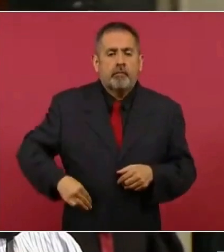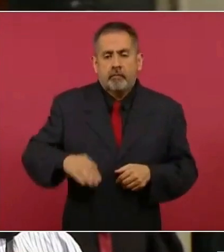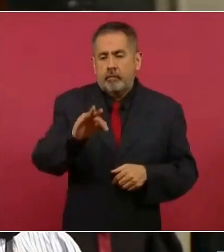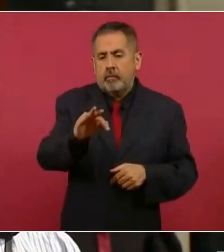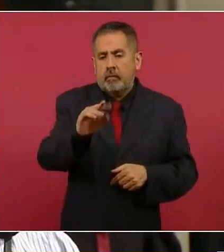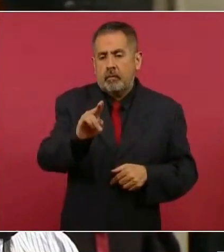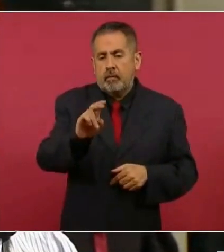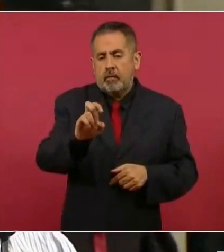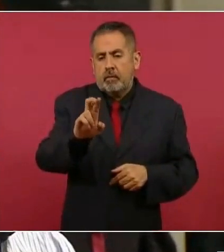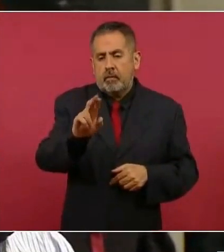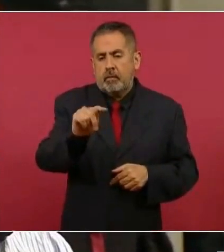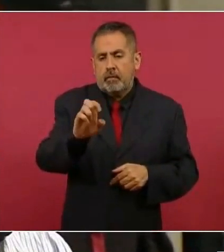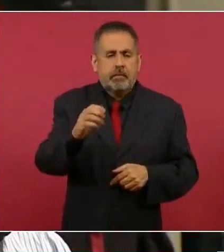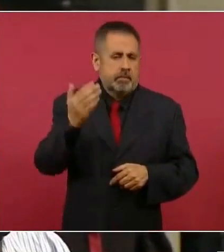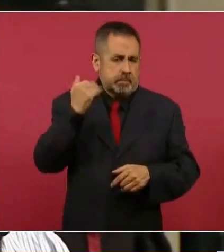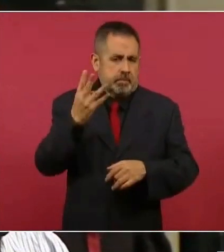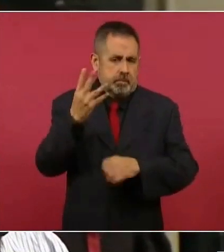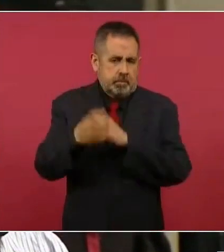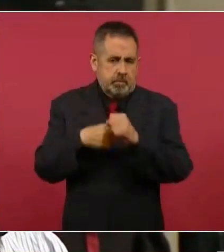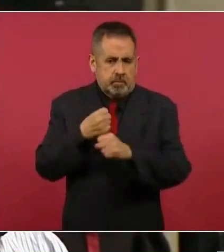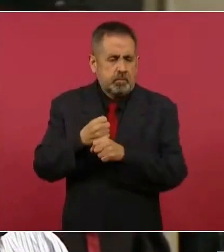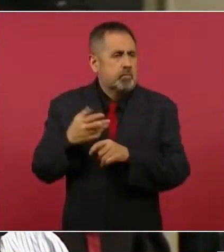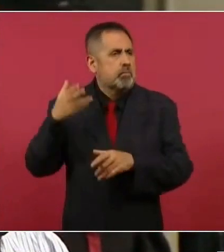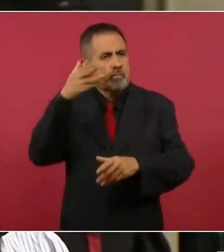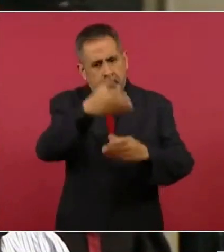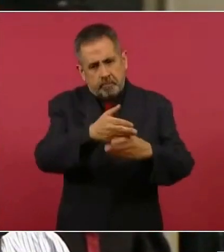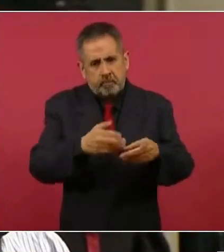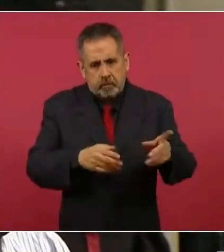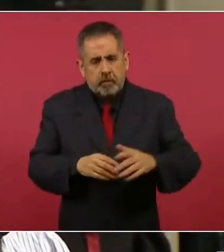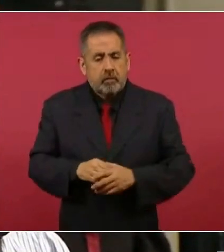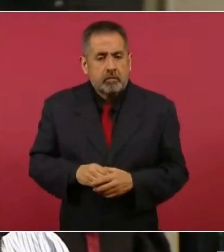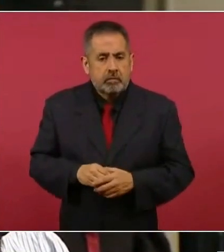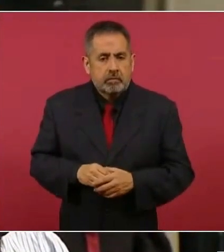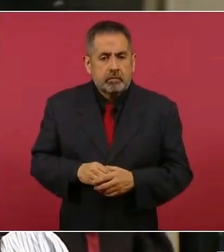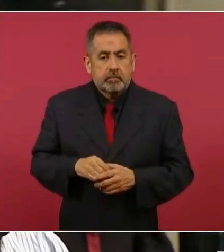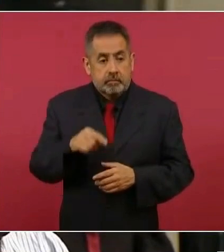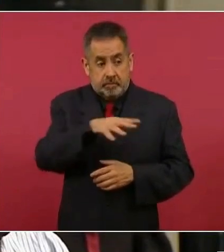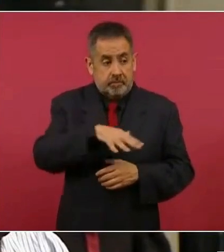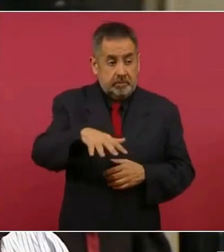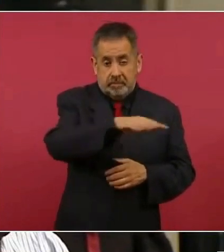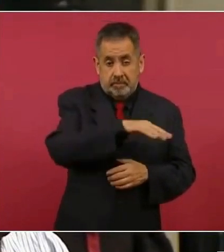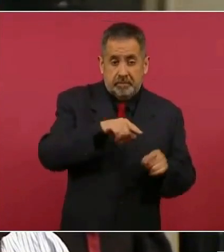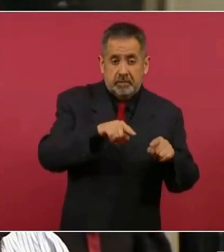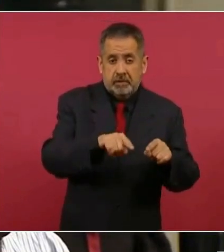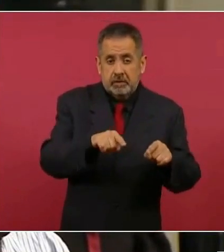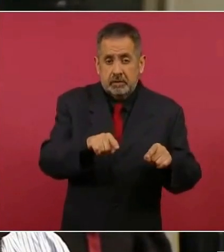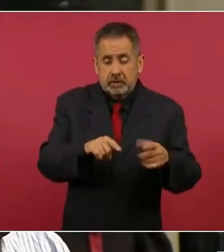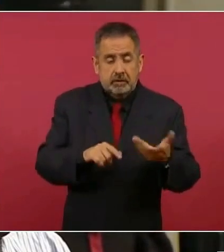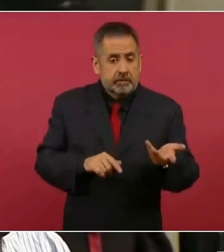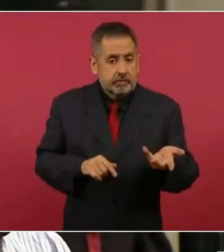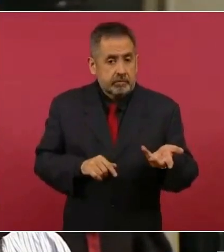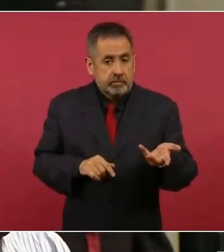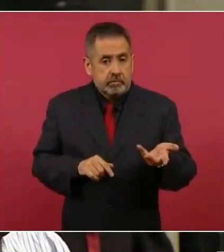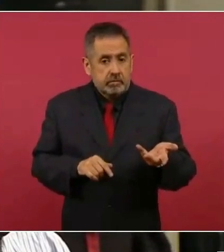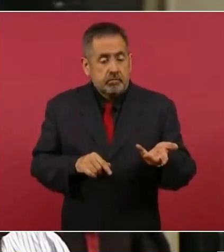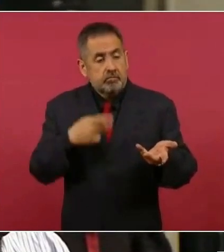Pueblo Mágico del Fuerte, hace cuatro años. Que, por cierto, el Fuerte, pues su presidente no ha hecho lo que